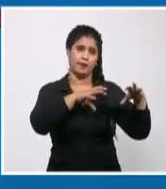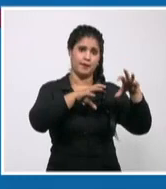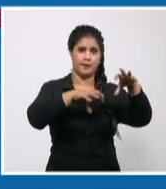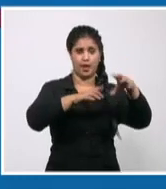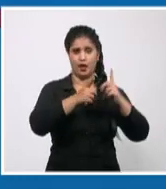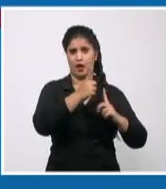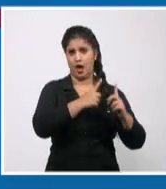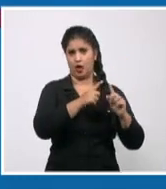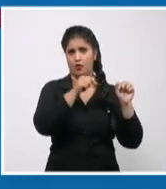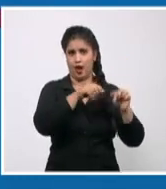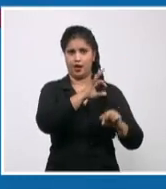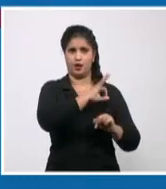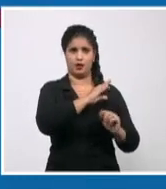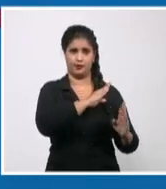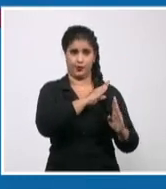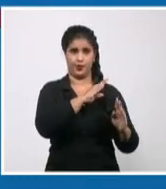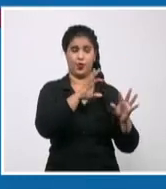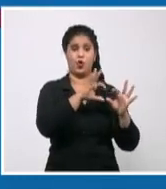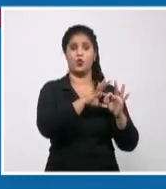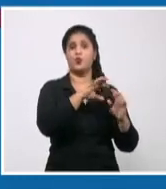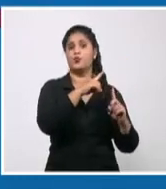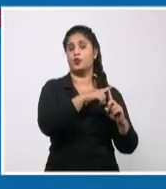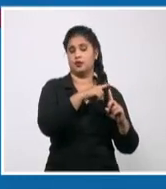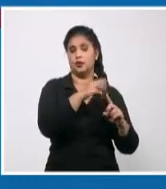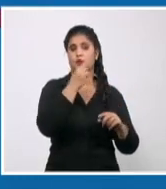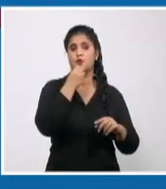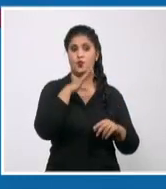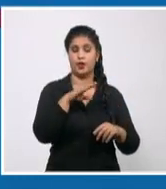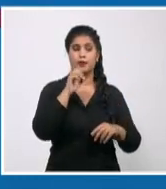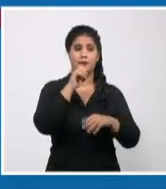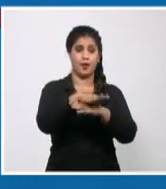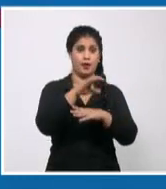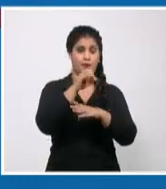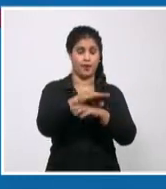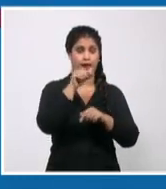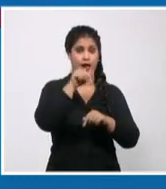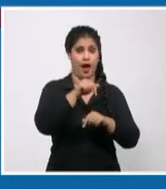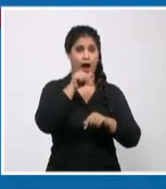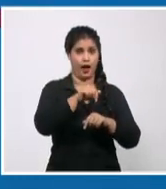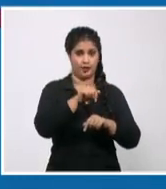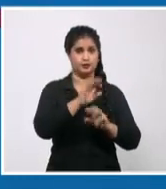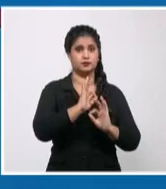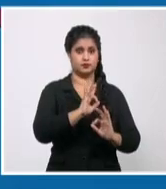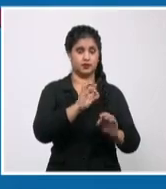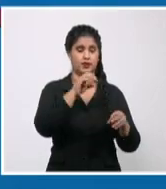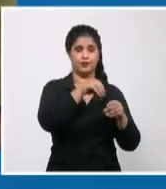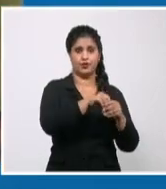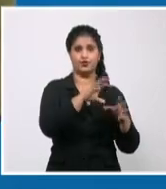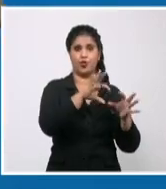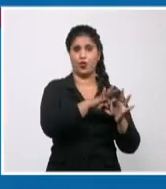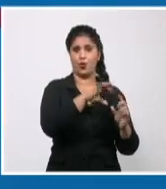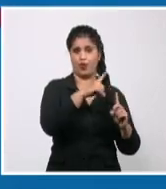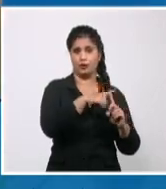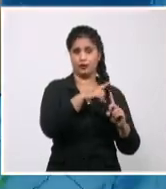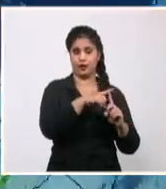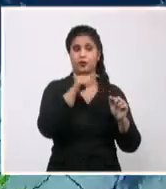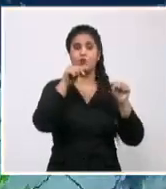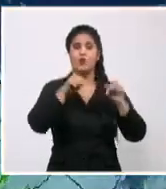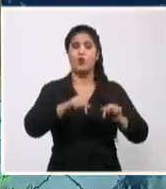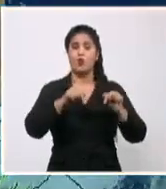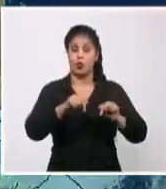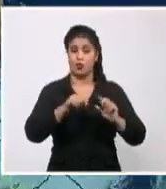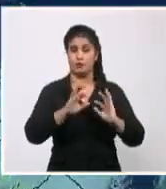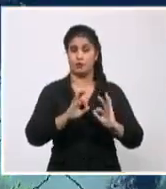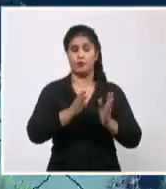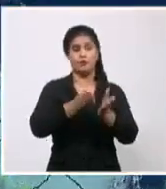litoral norte de Guantálamo, incluyendo el malecón de Baracoa. En resumen, mis amigos, se mantienen las condiciones hacia